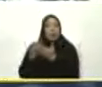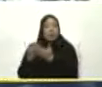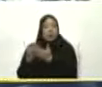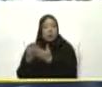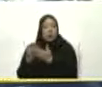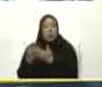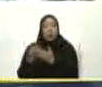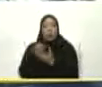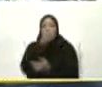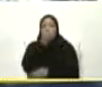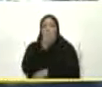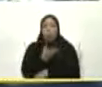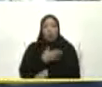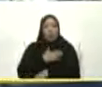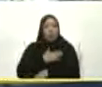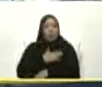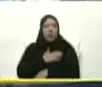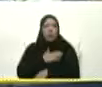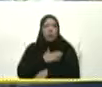Infinitamente